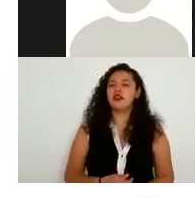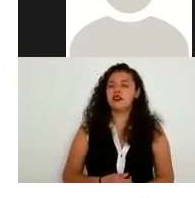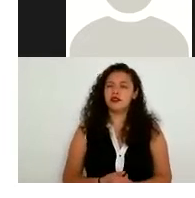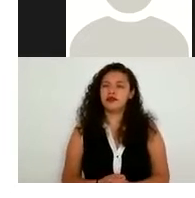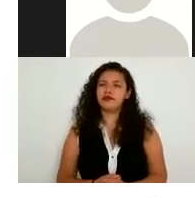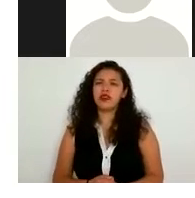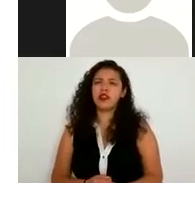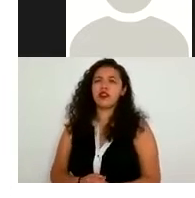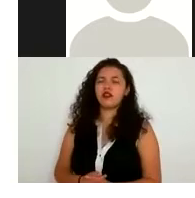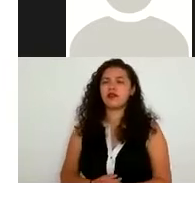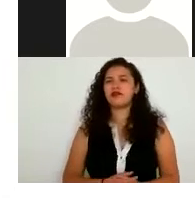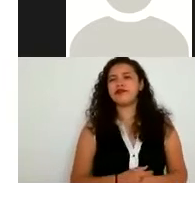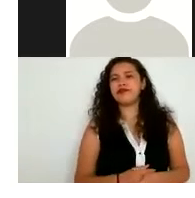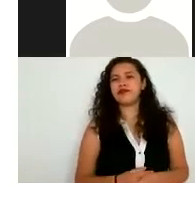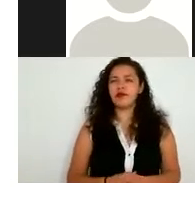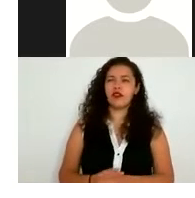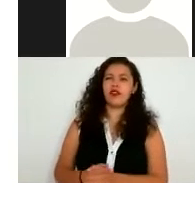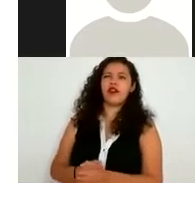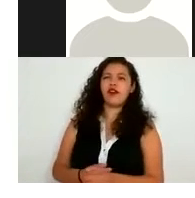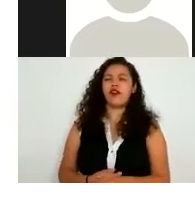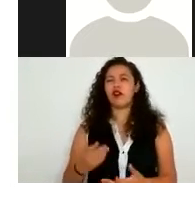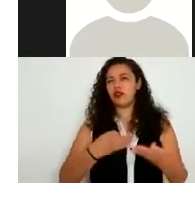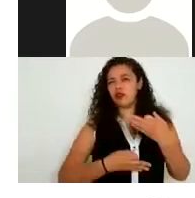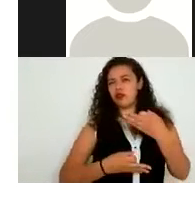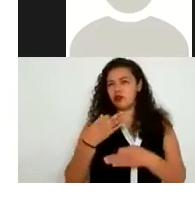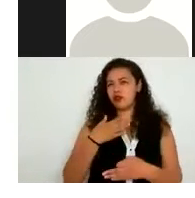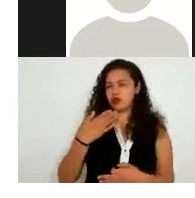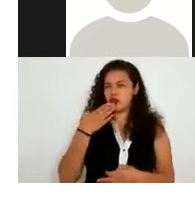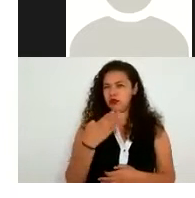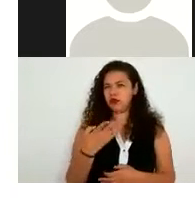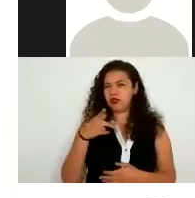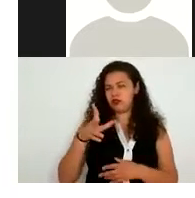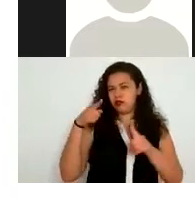o todos están acorde a su objeto asistencial